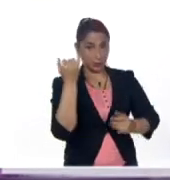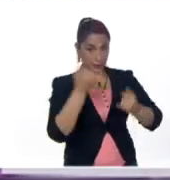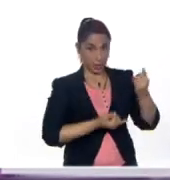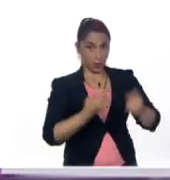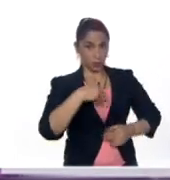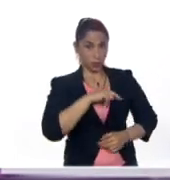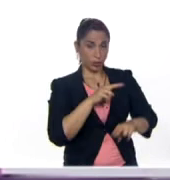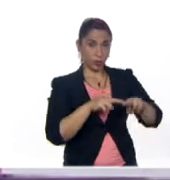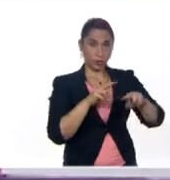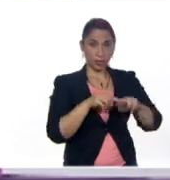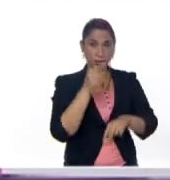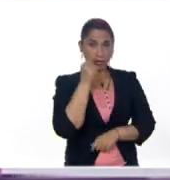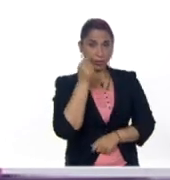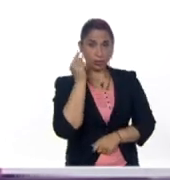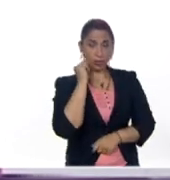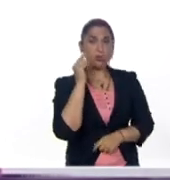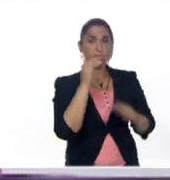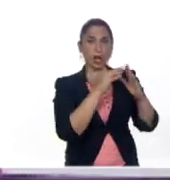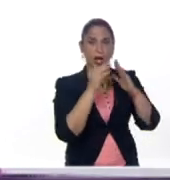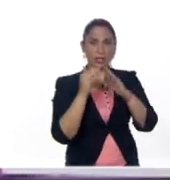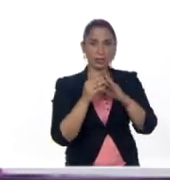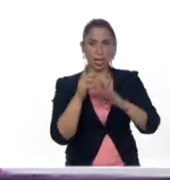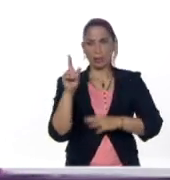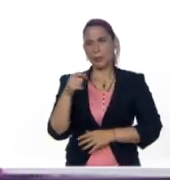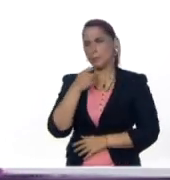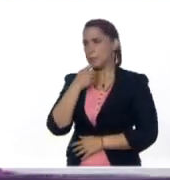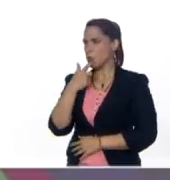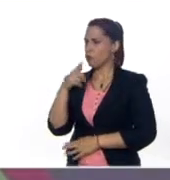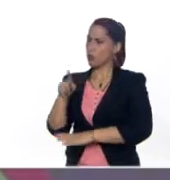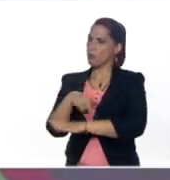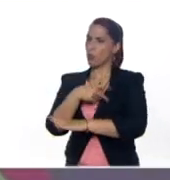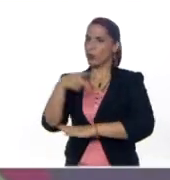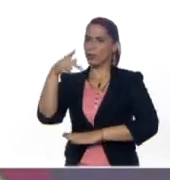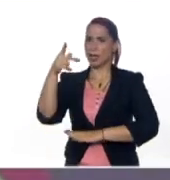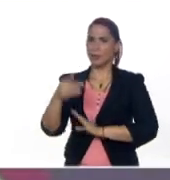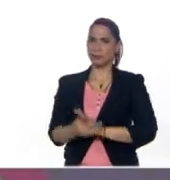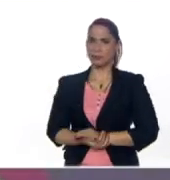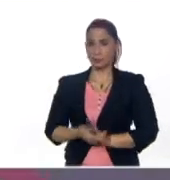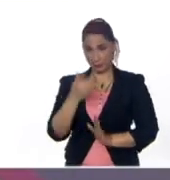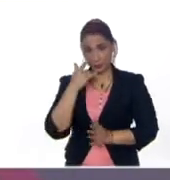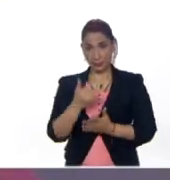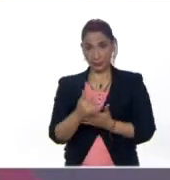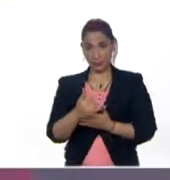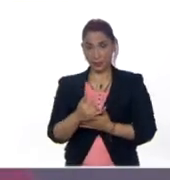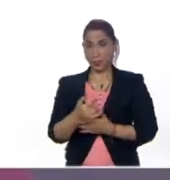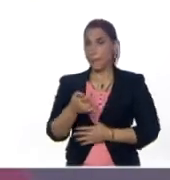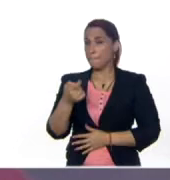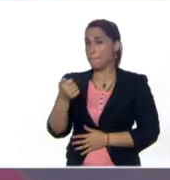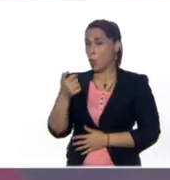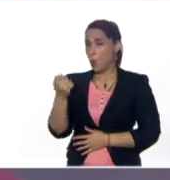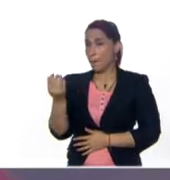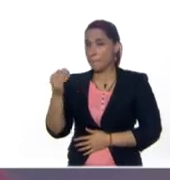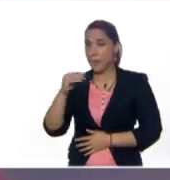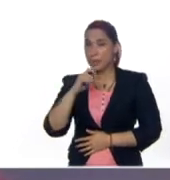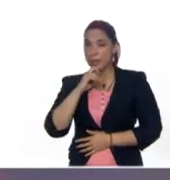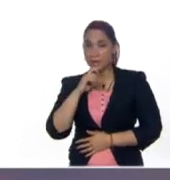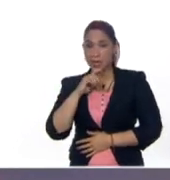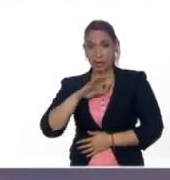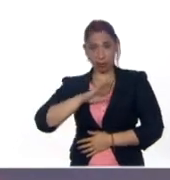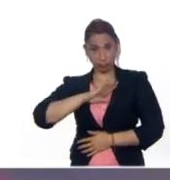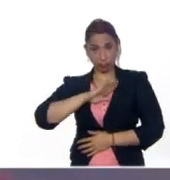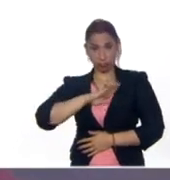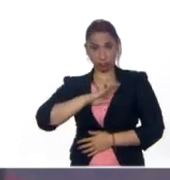niños y niñas allá en casa. Qué hermosa poesía, Edinson. Fíjate, yo la tengo un poquito más difícil. A mí me toca